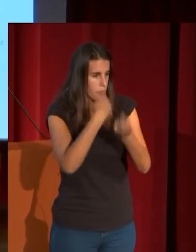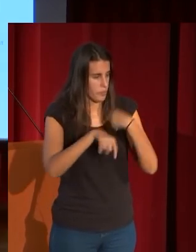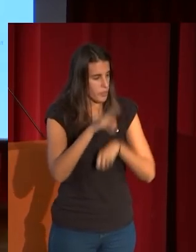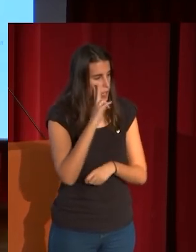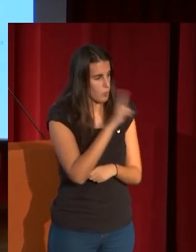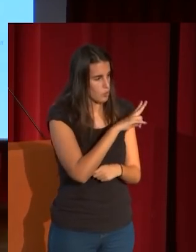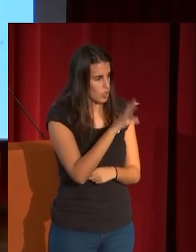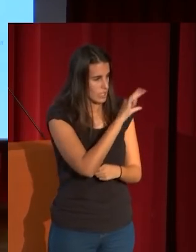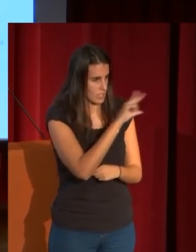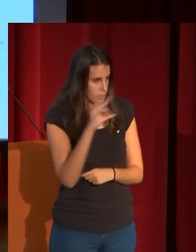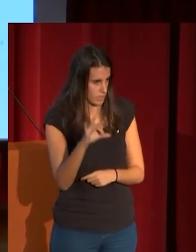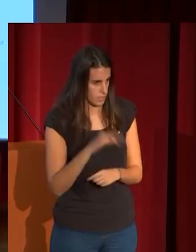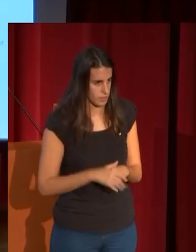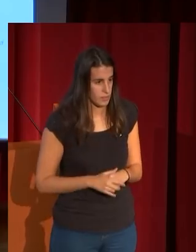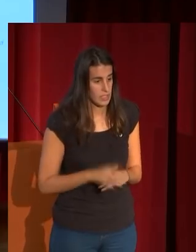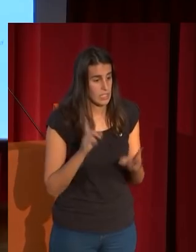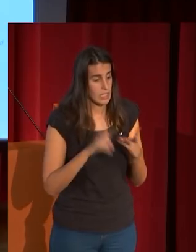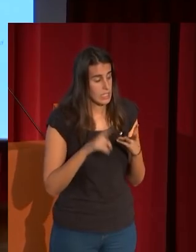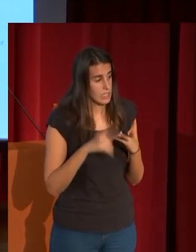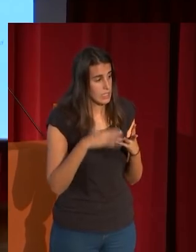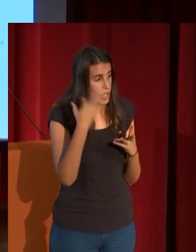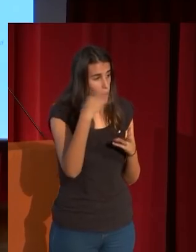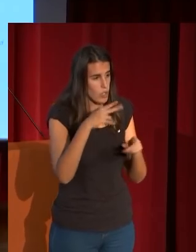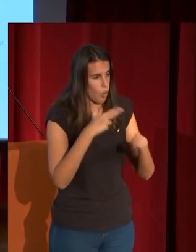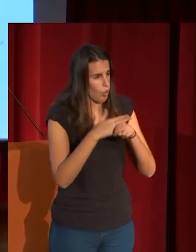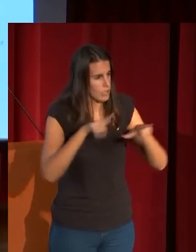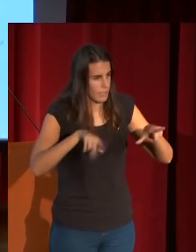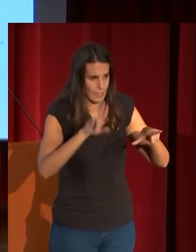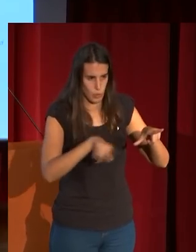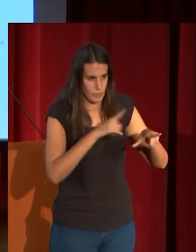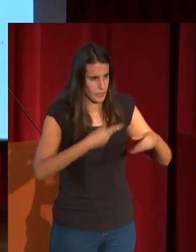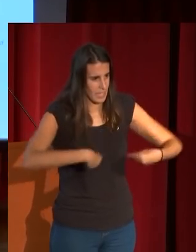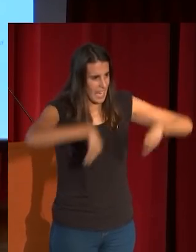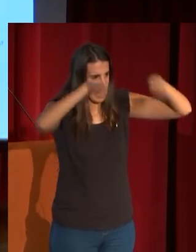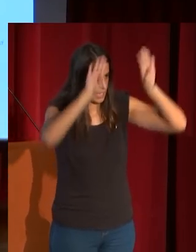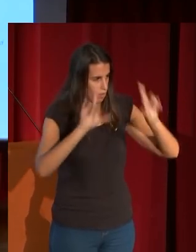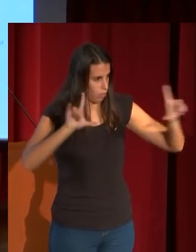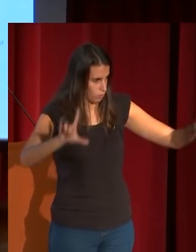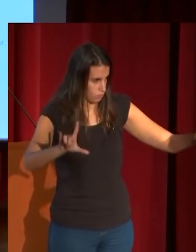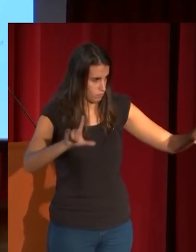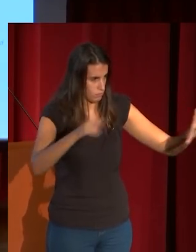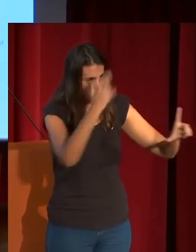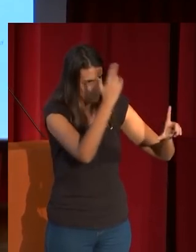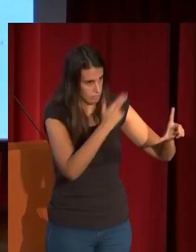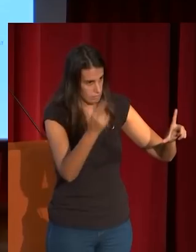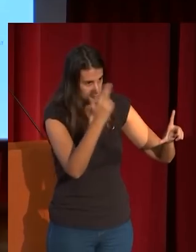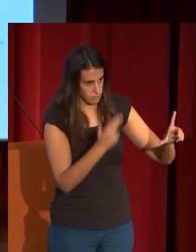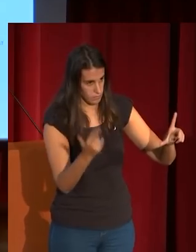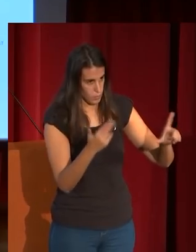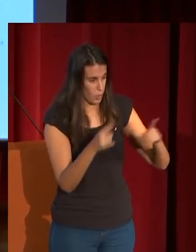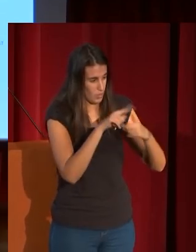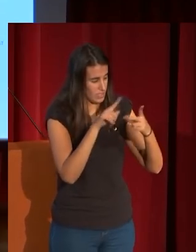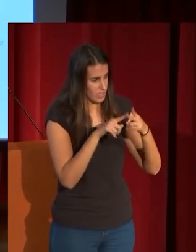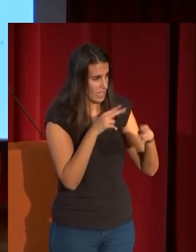es el mayor de todos el único que no es sobre tabla es sobre lienzo y nos representa también una